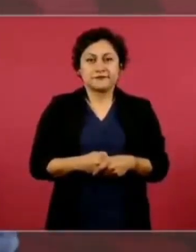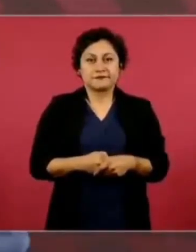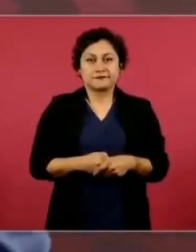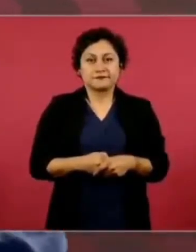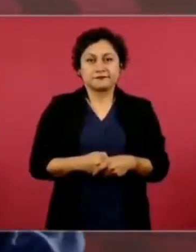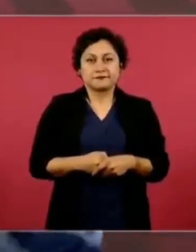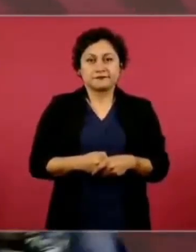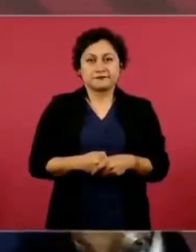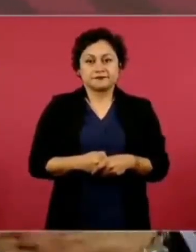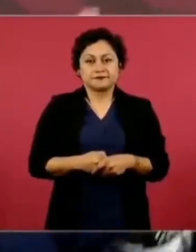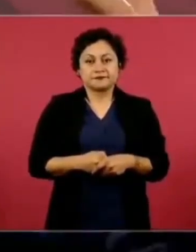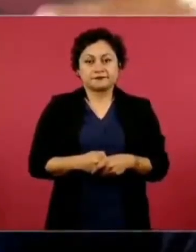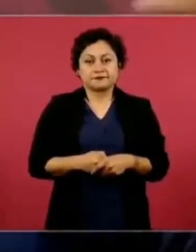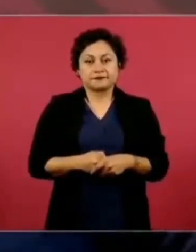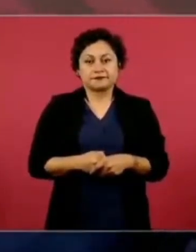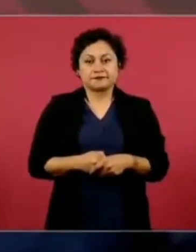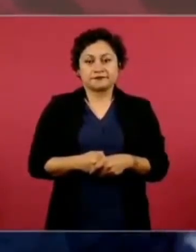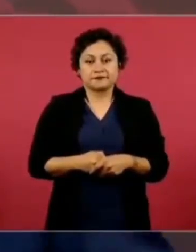altere